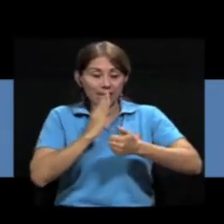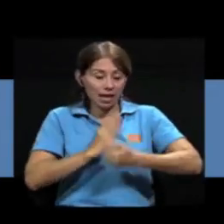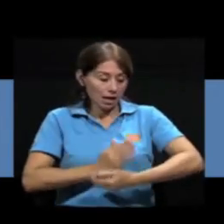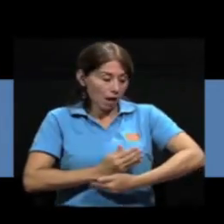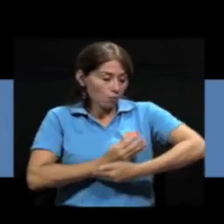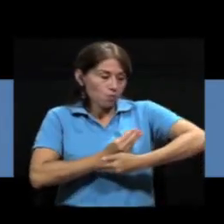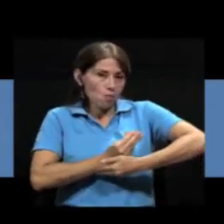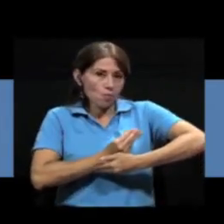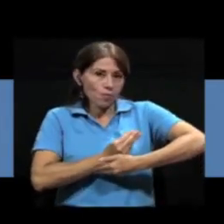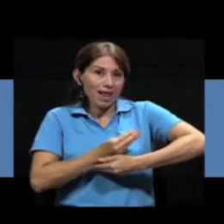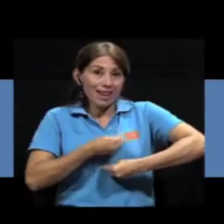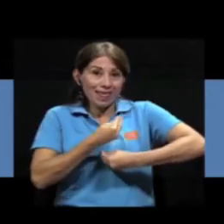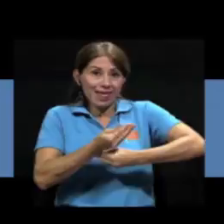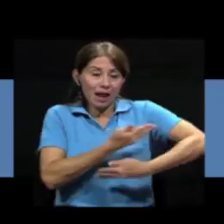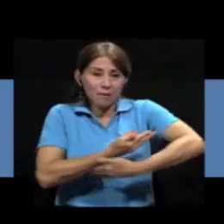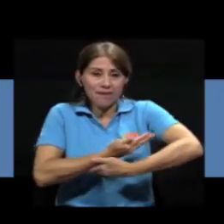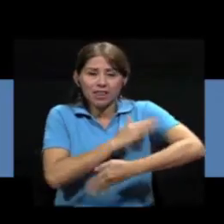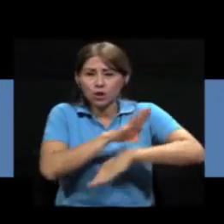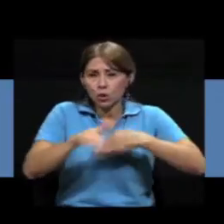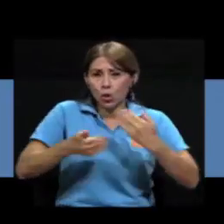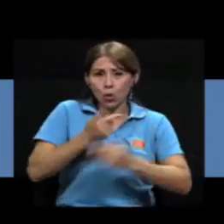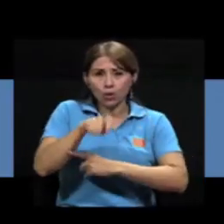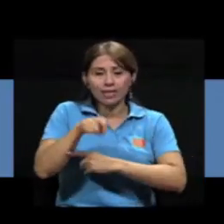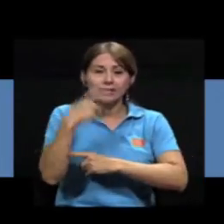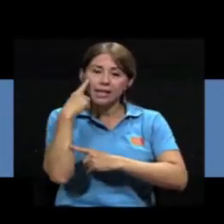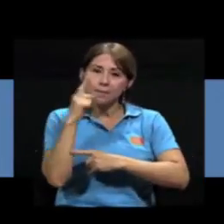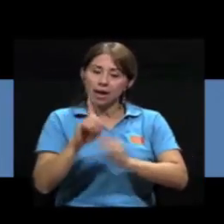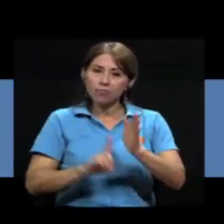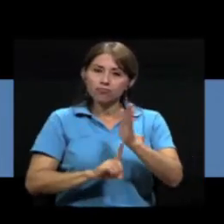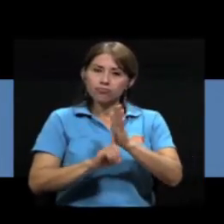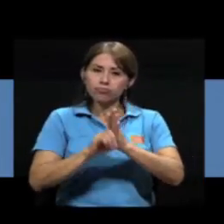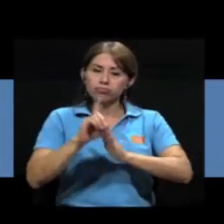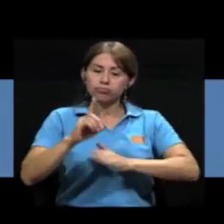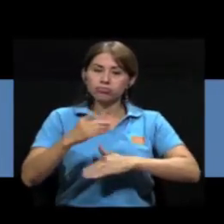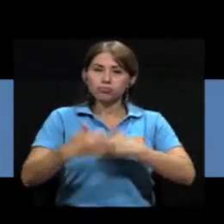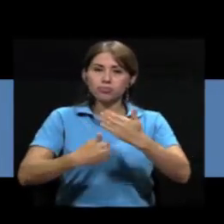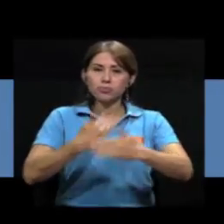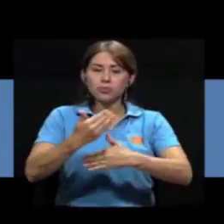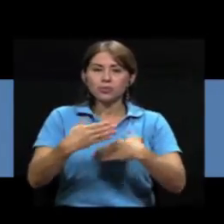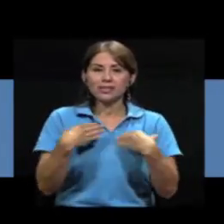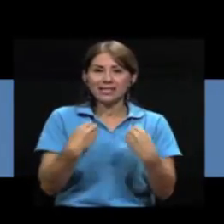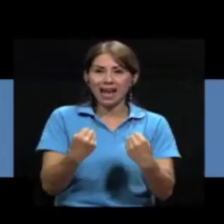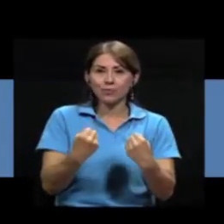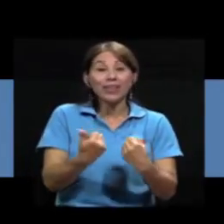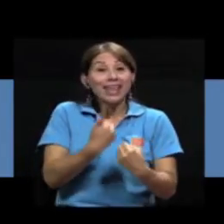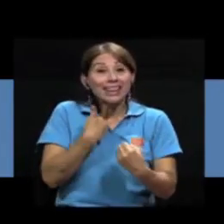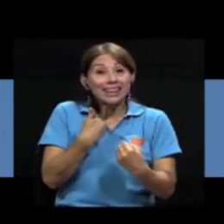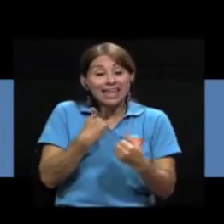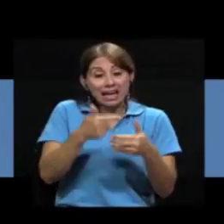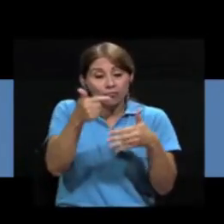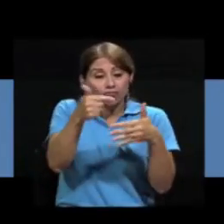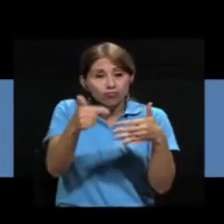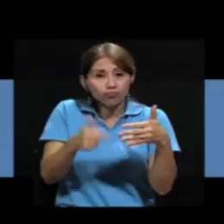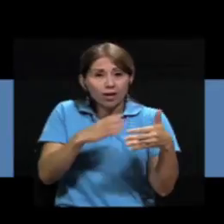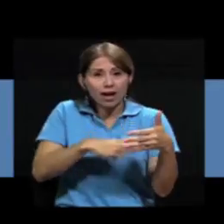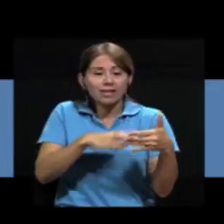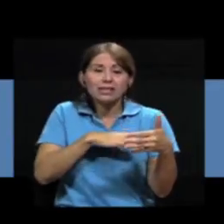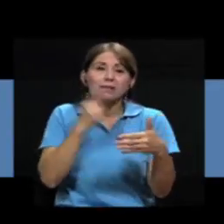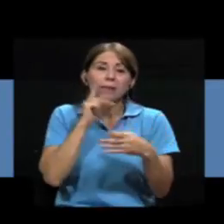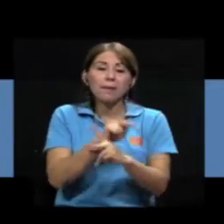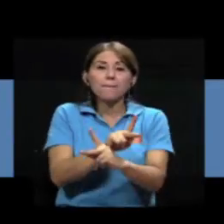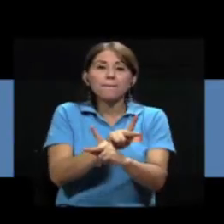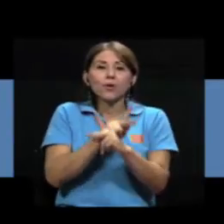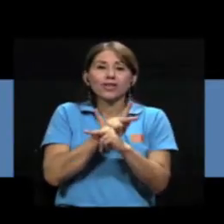nacidos todos los nutrientes que necesitan para un desarrollo sano. Contiene anticuerpos que ayudan a proteger a los